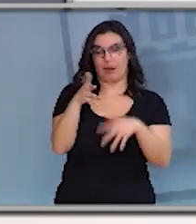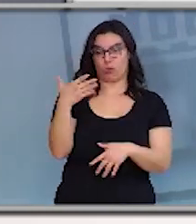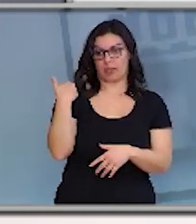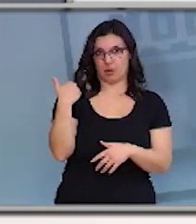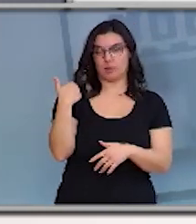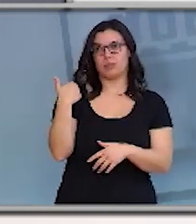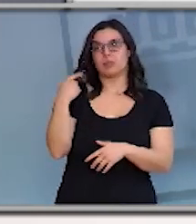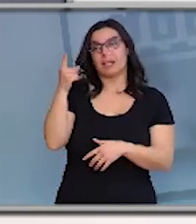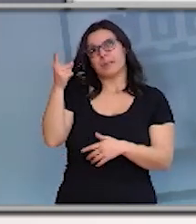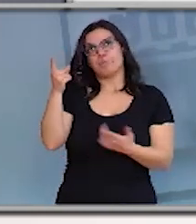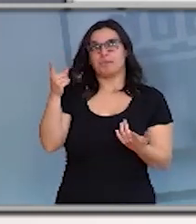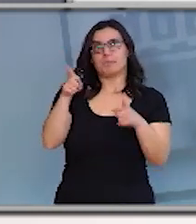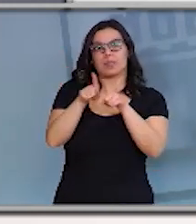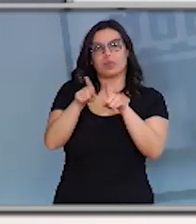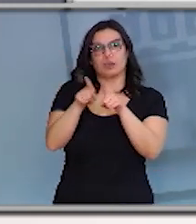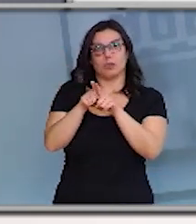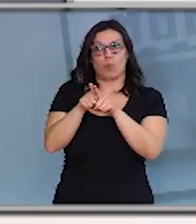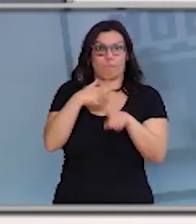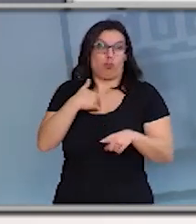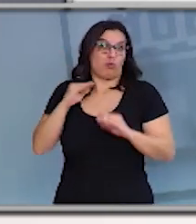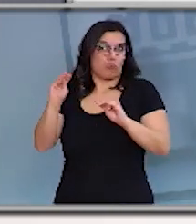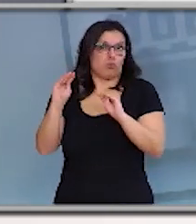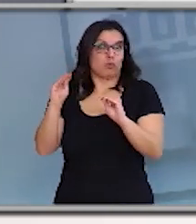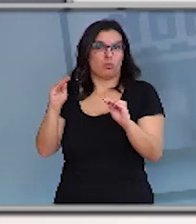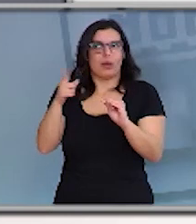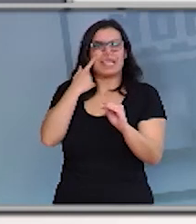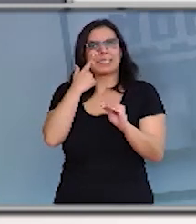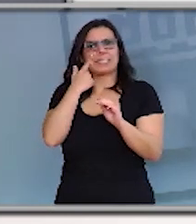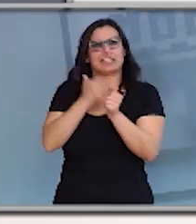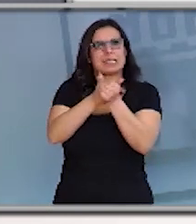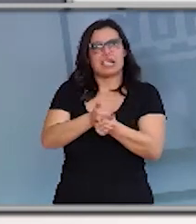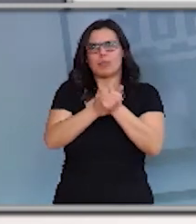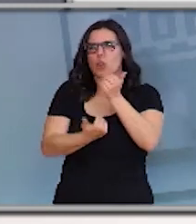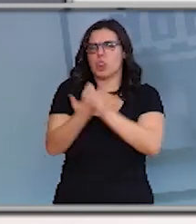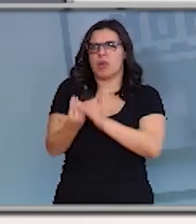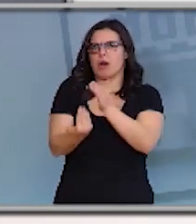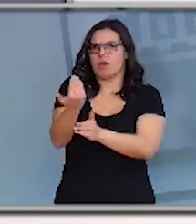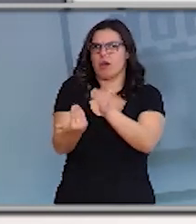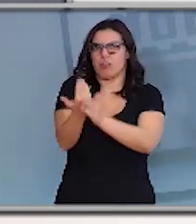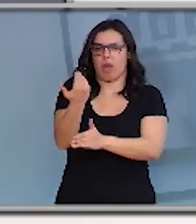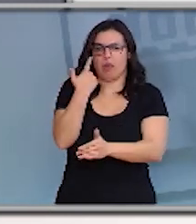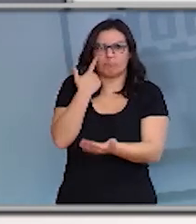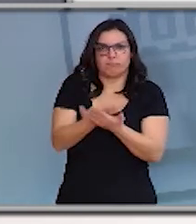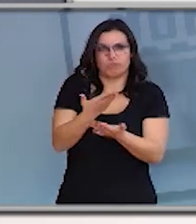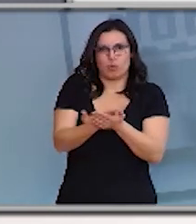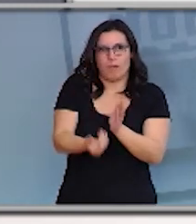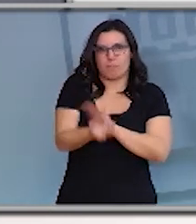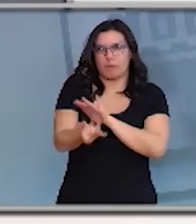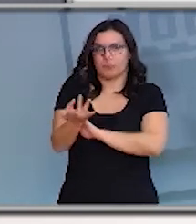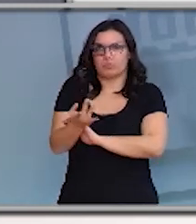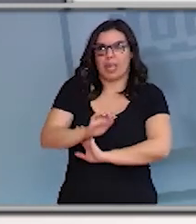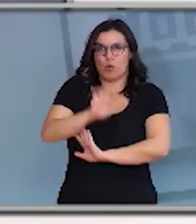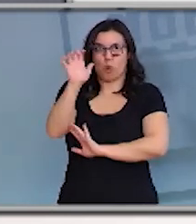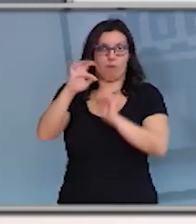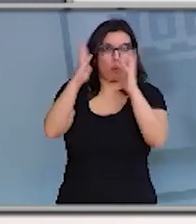en aras da tarea que eles facen, que é un seguimiento casi diario das evidencias que surgen en Europa e do resto